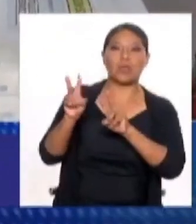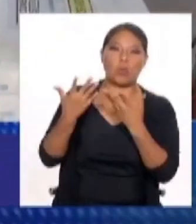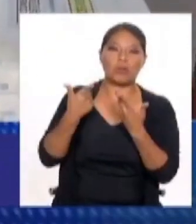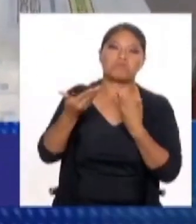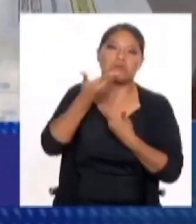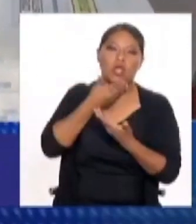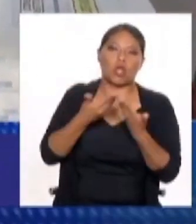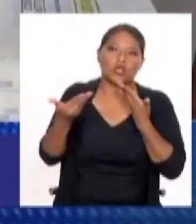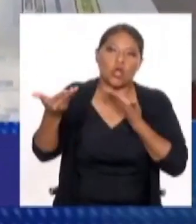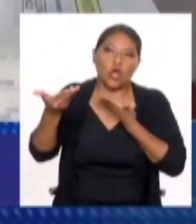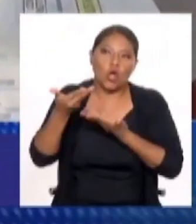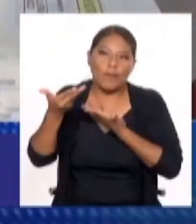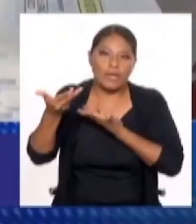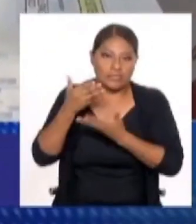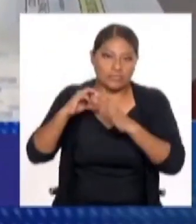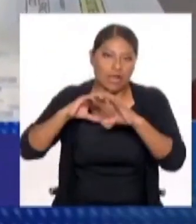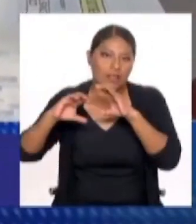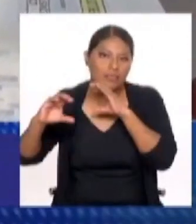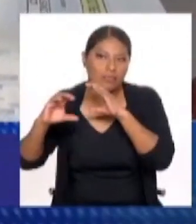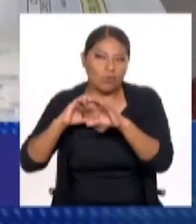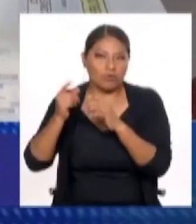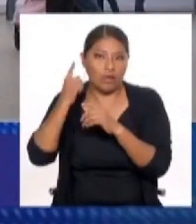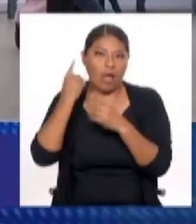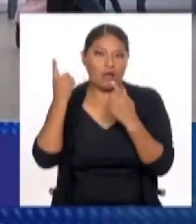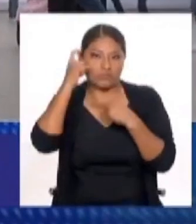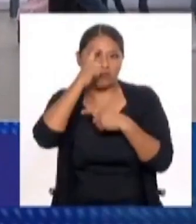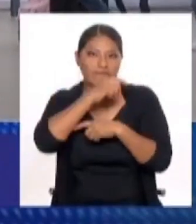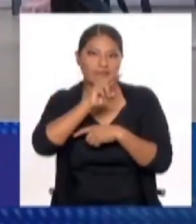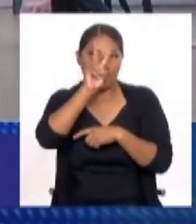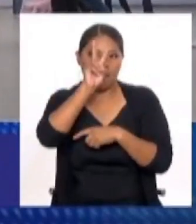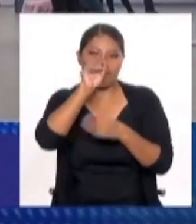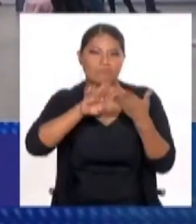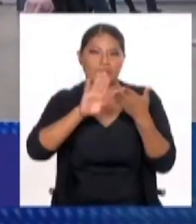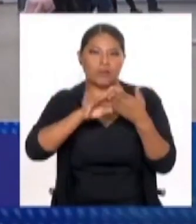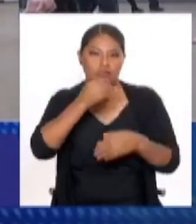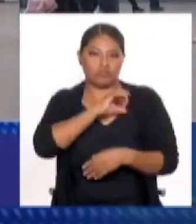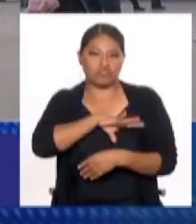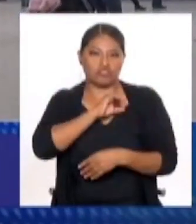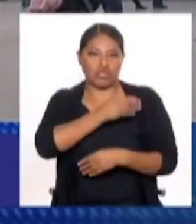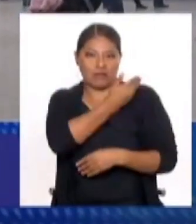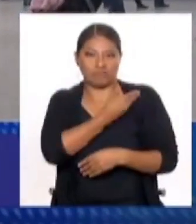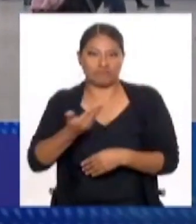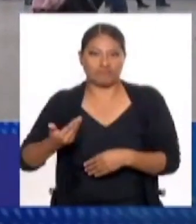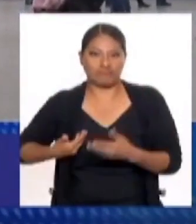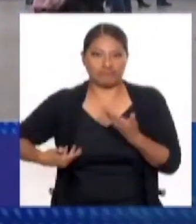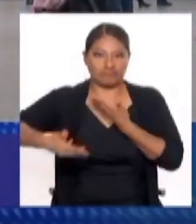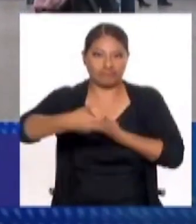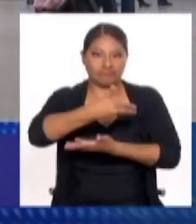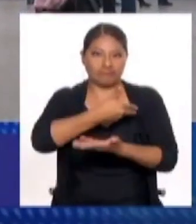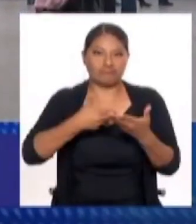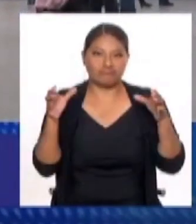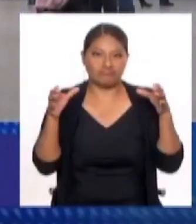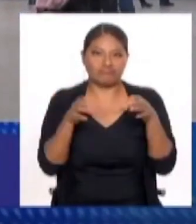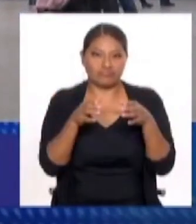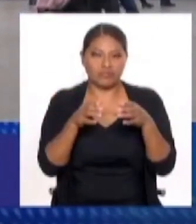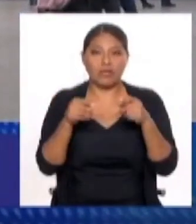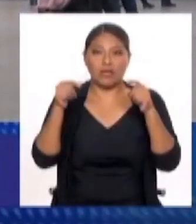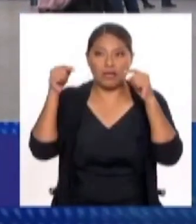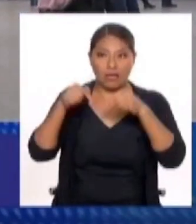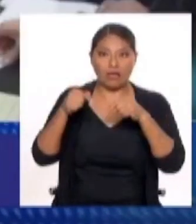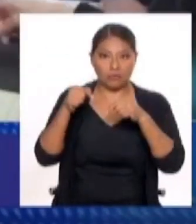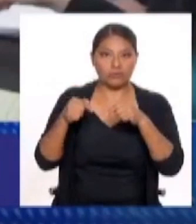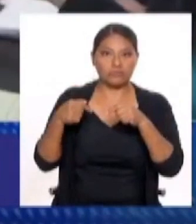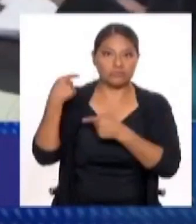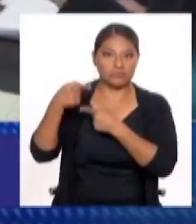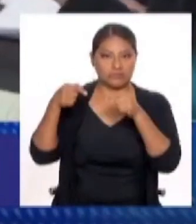con los principales problemas que están afectando actualmente al país, que son, que es que yo diría el paño de fondo de esta derrota,